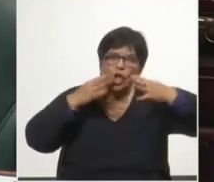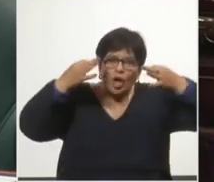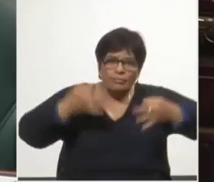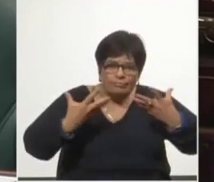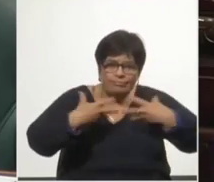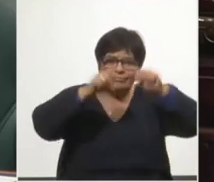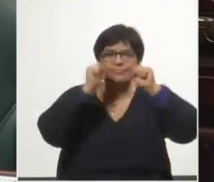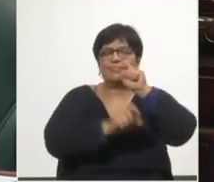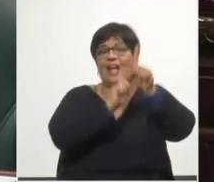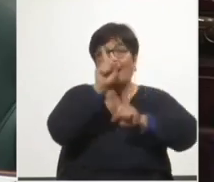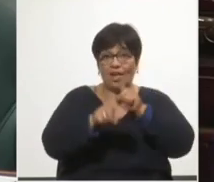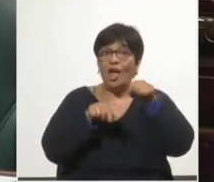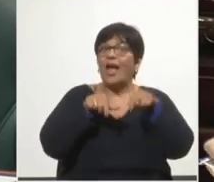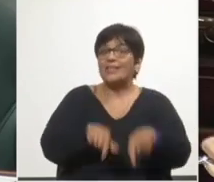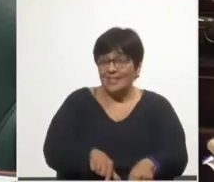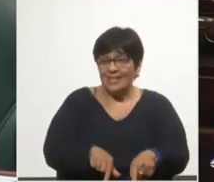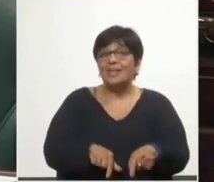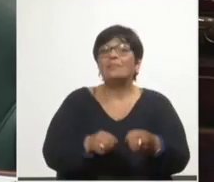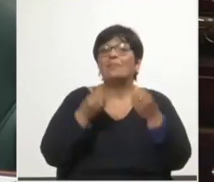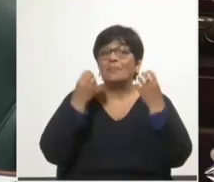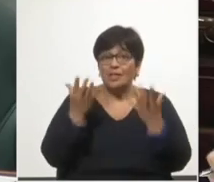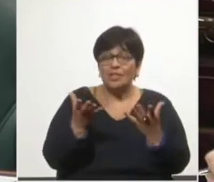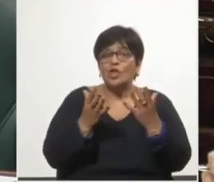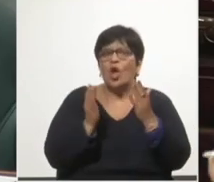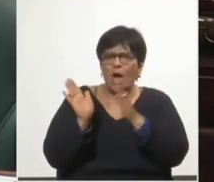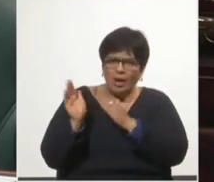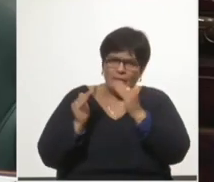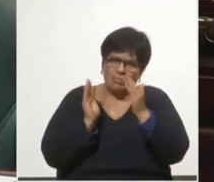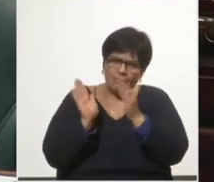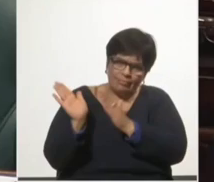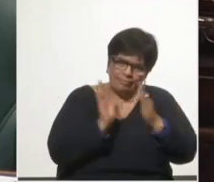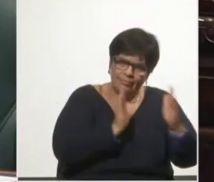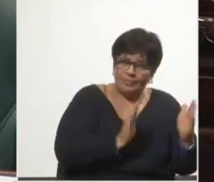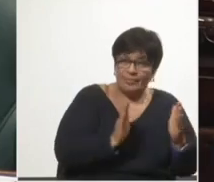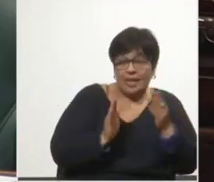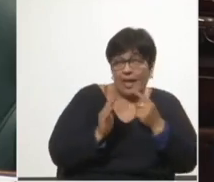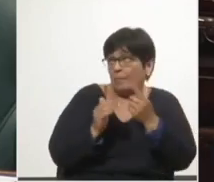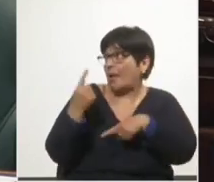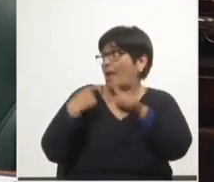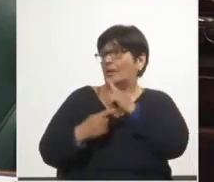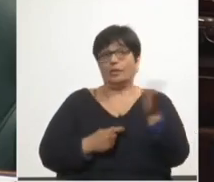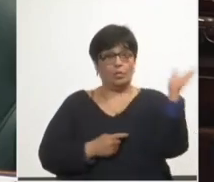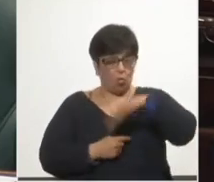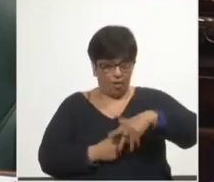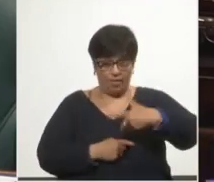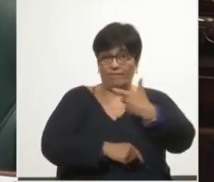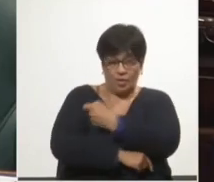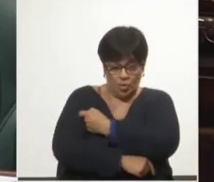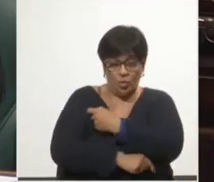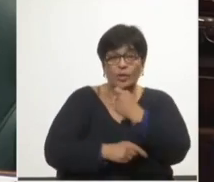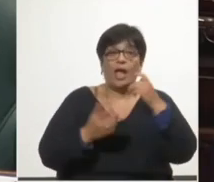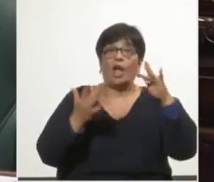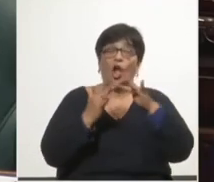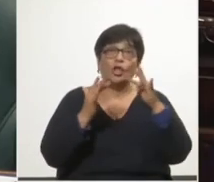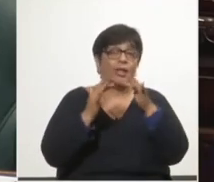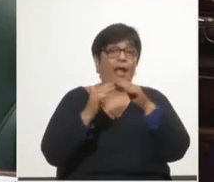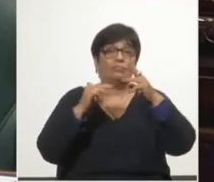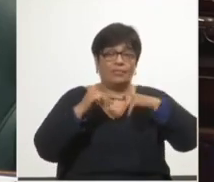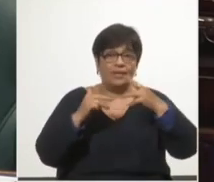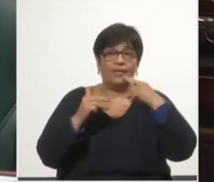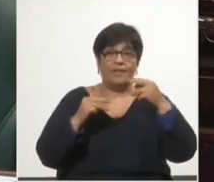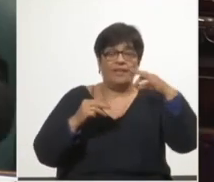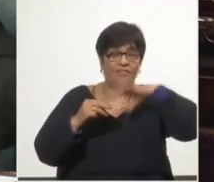hallazgos. Así ocurrieron los grandes pasos que hoy son irrenunciables. Las vacunas, la conectividad, la